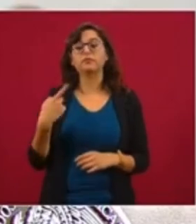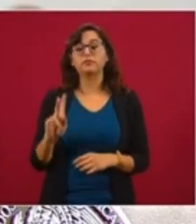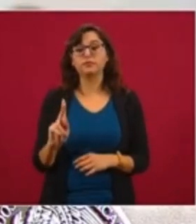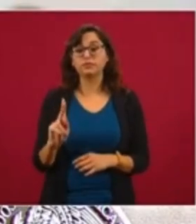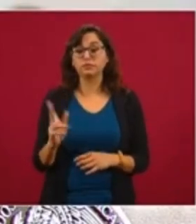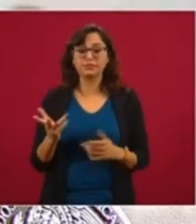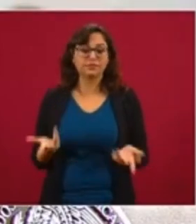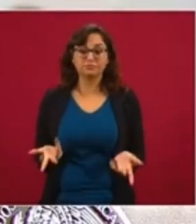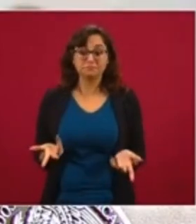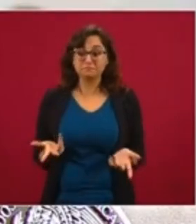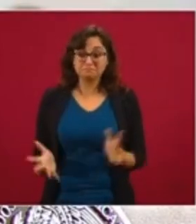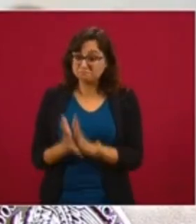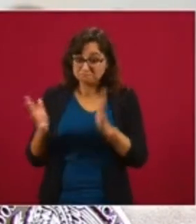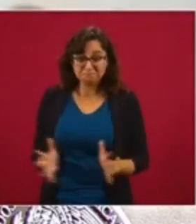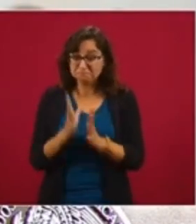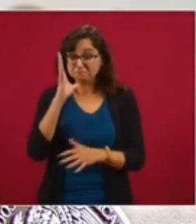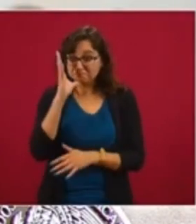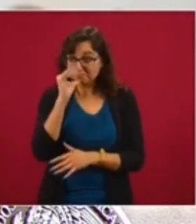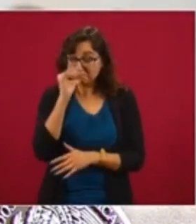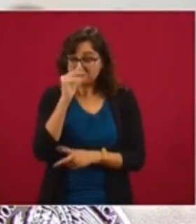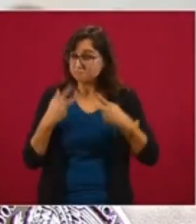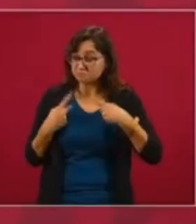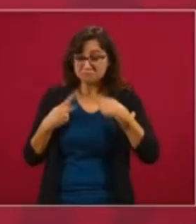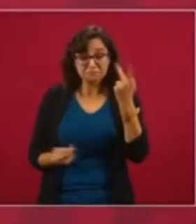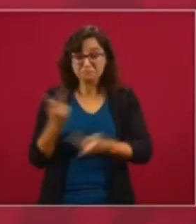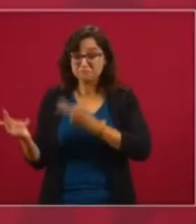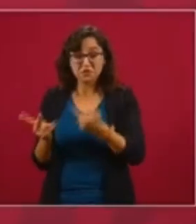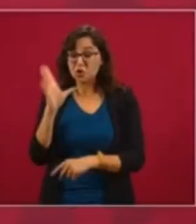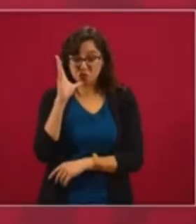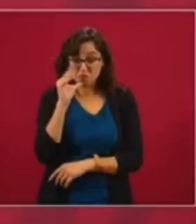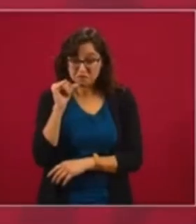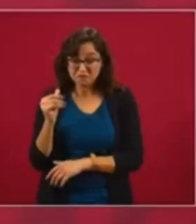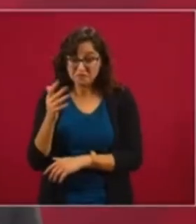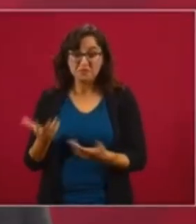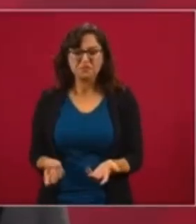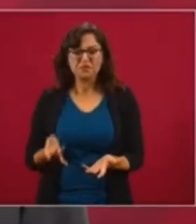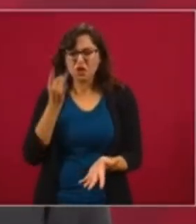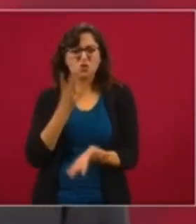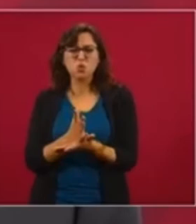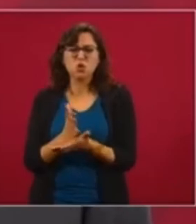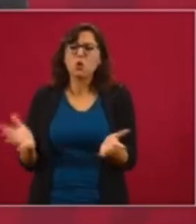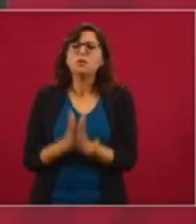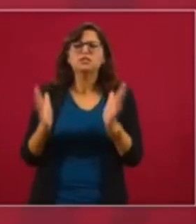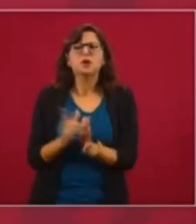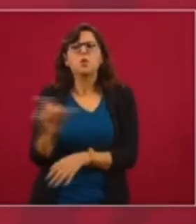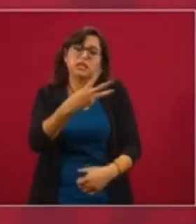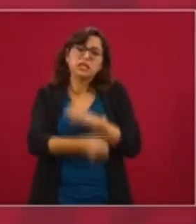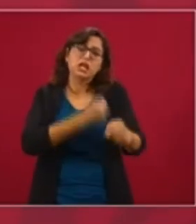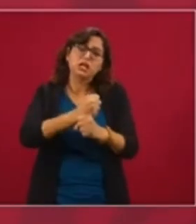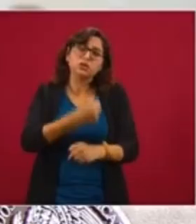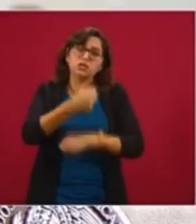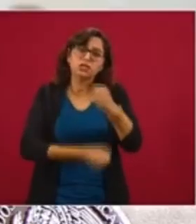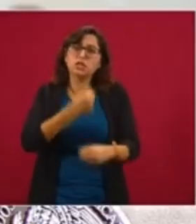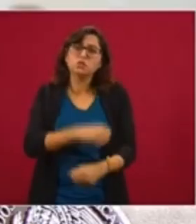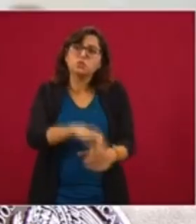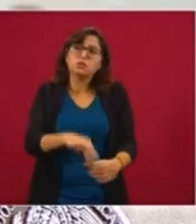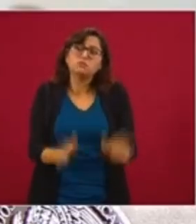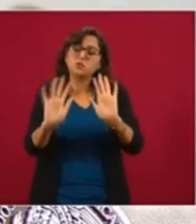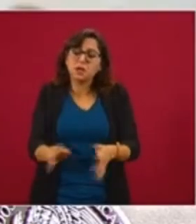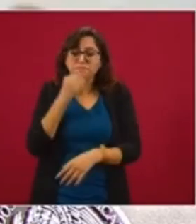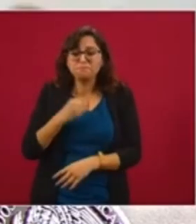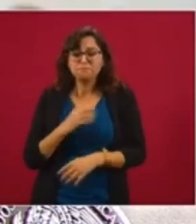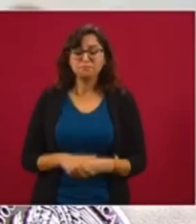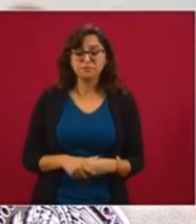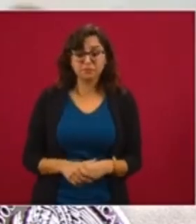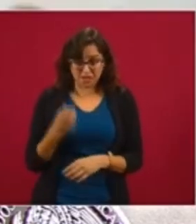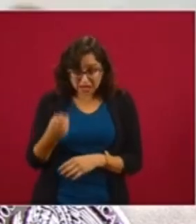no podemos consultar a la gente, entonces nos vamos a conformar con elegir cada tres, cada seis años a las autoridades, y el resto